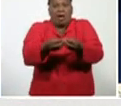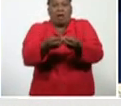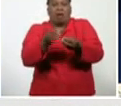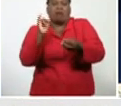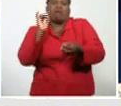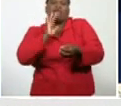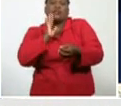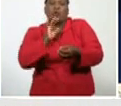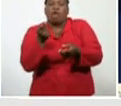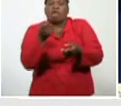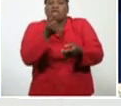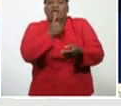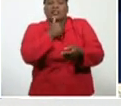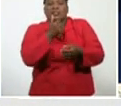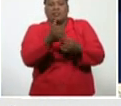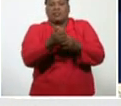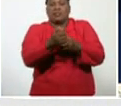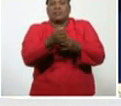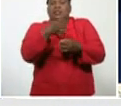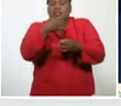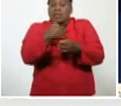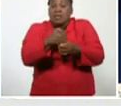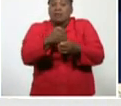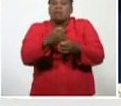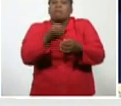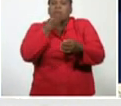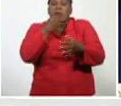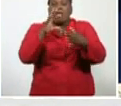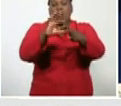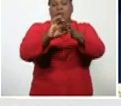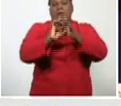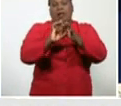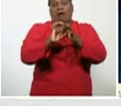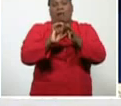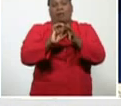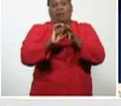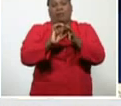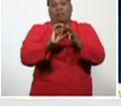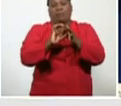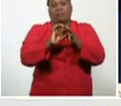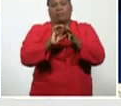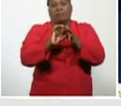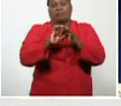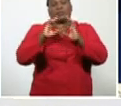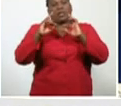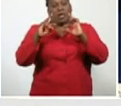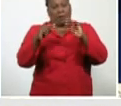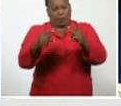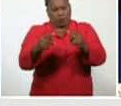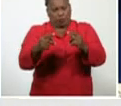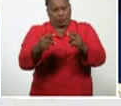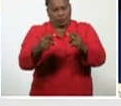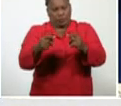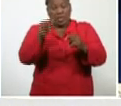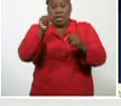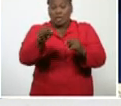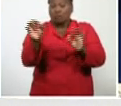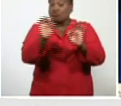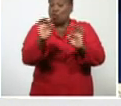dieron, a desaviar, síntomas más graves, como yo dije, inicialmente, reitero, eso está, en estudio,